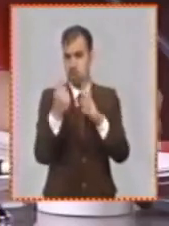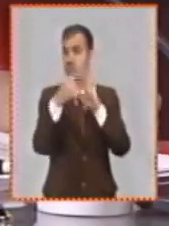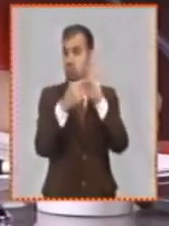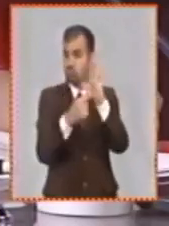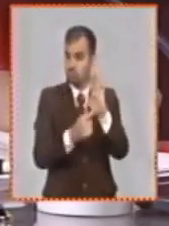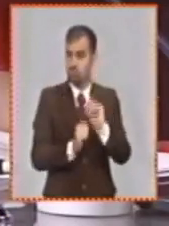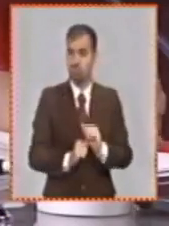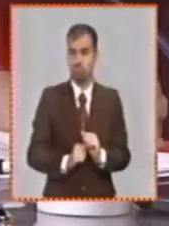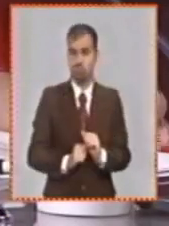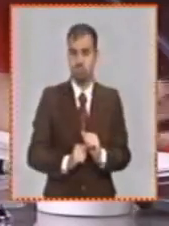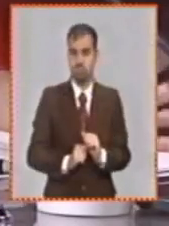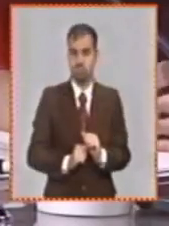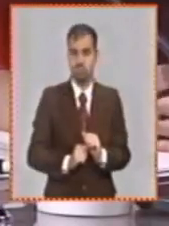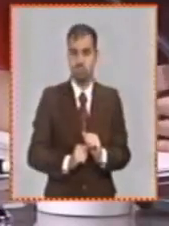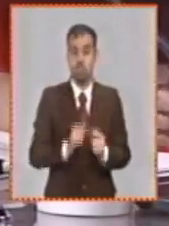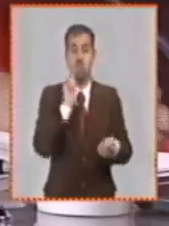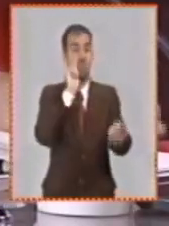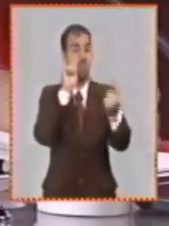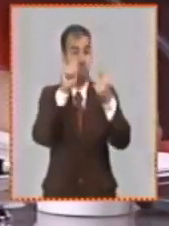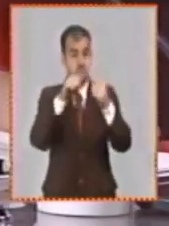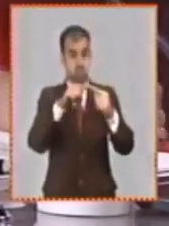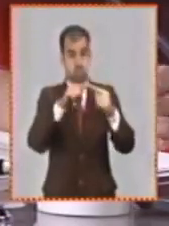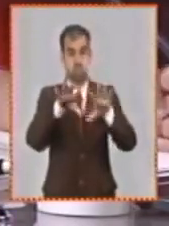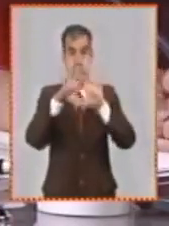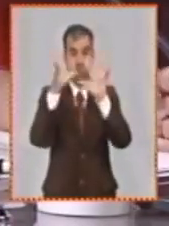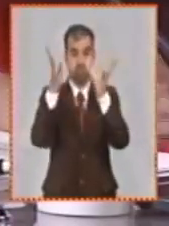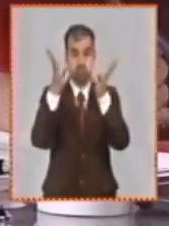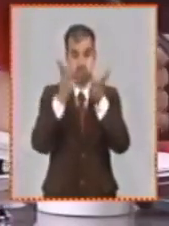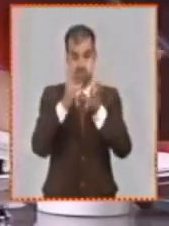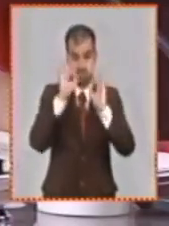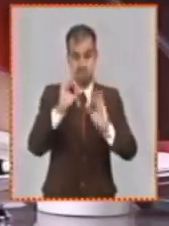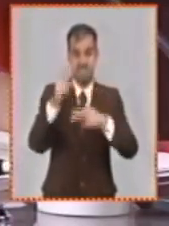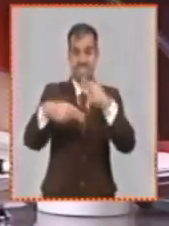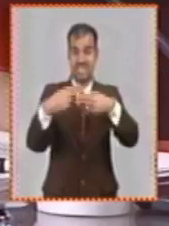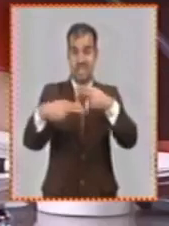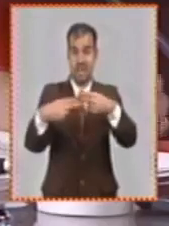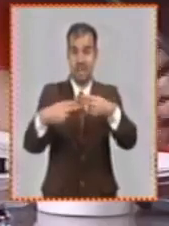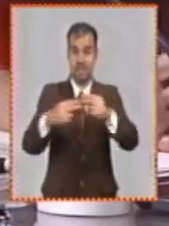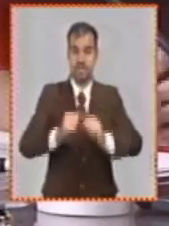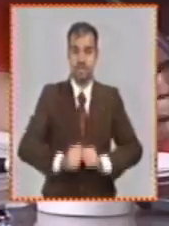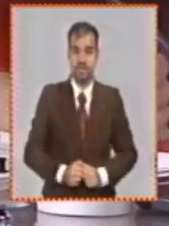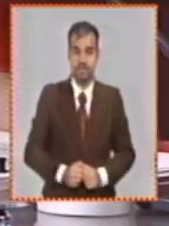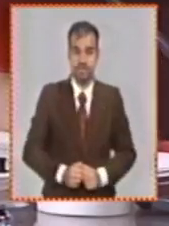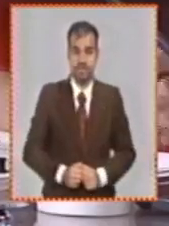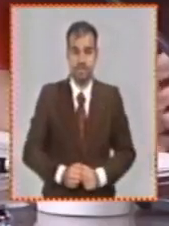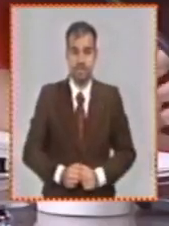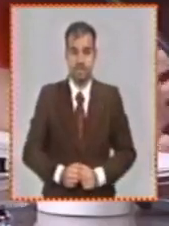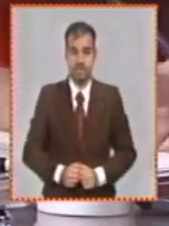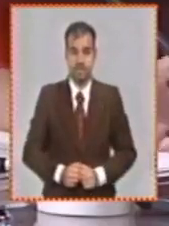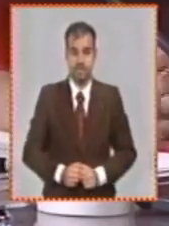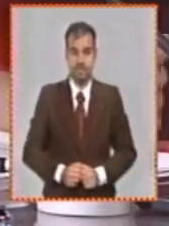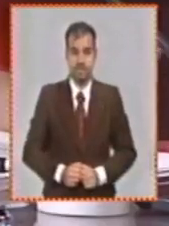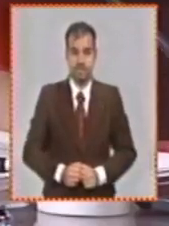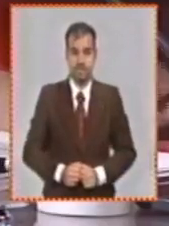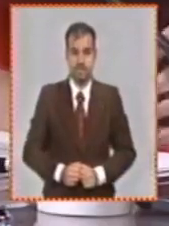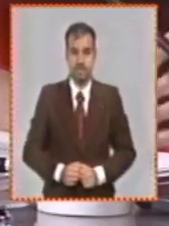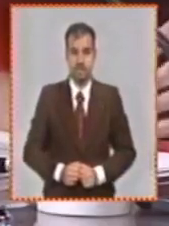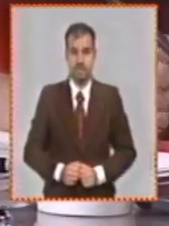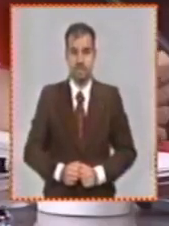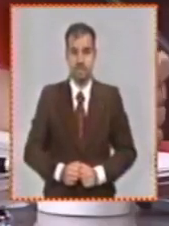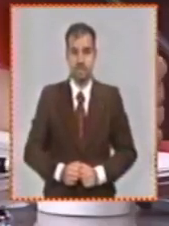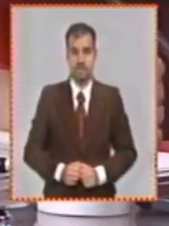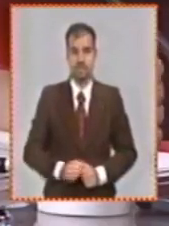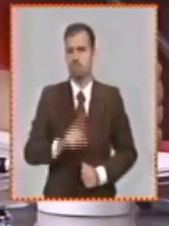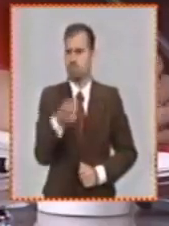principios las metas los objetivos y enmarcamientos con los que se trazó en la tarea de ordenamiento un diseño